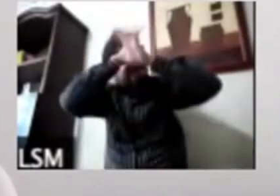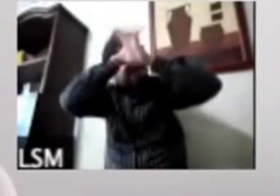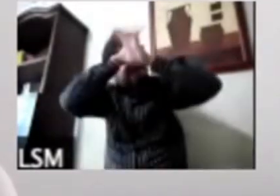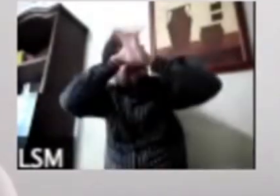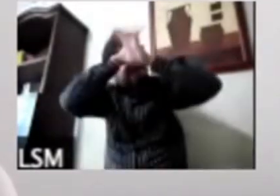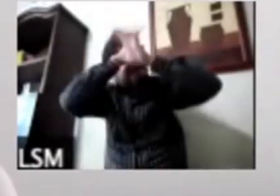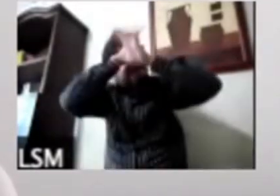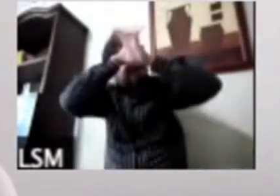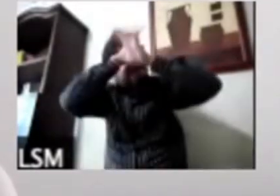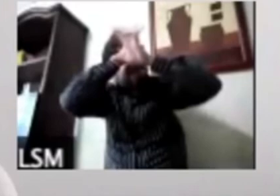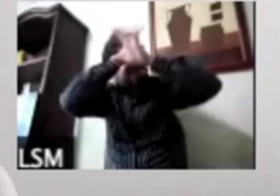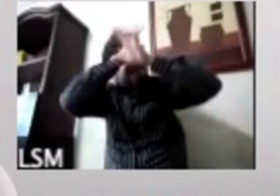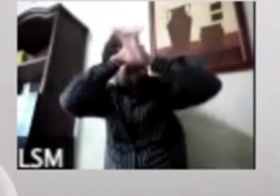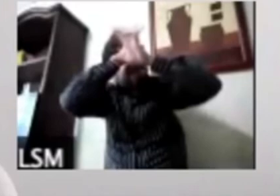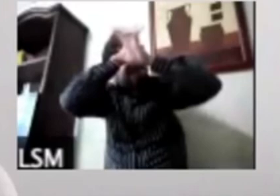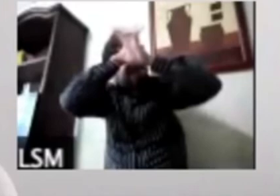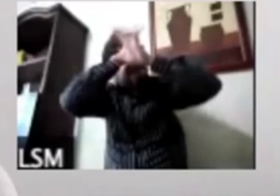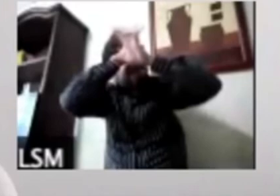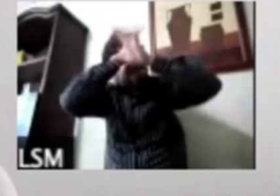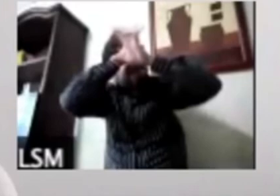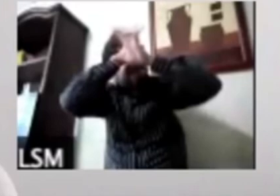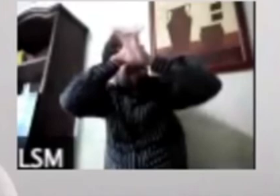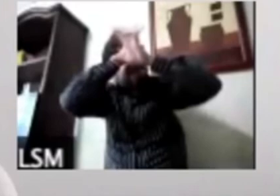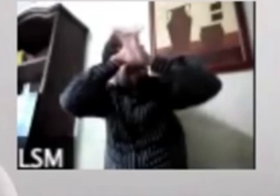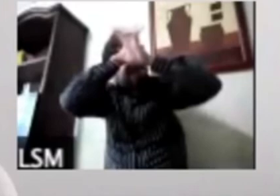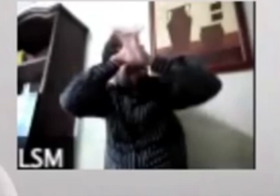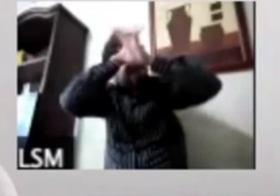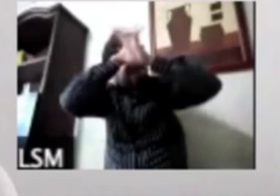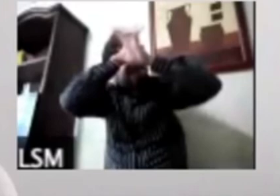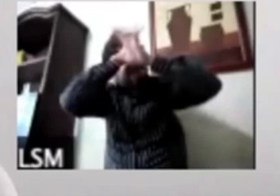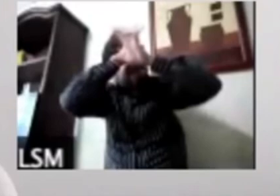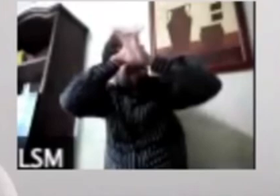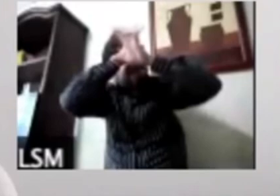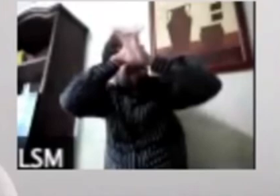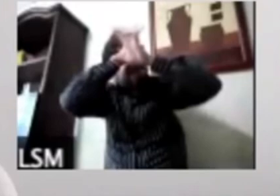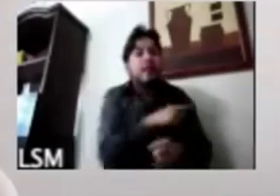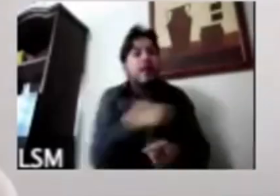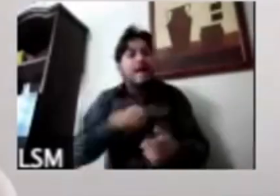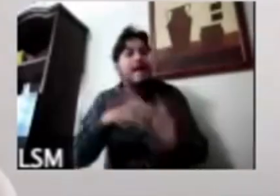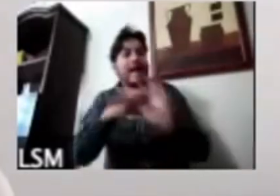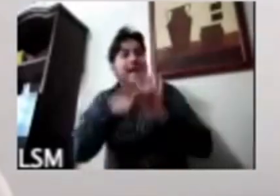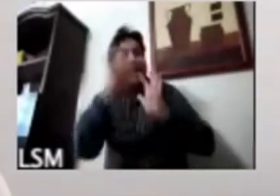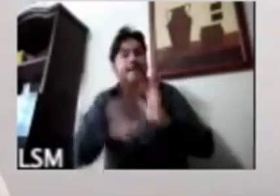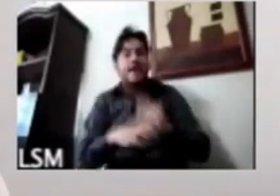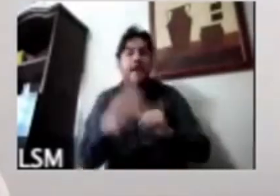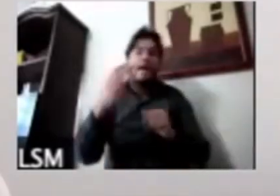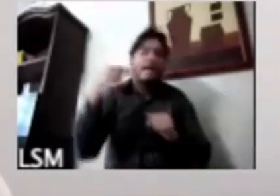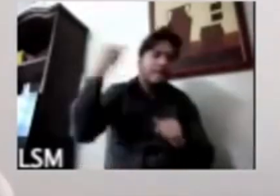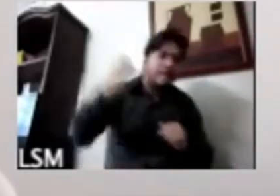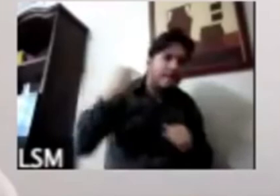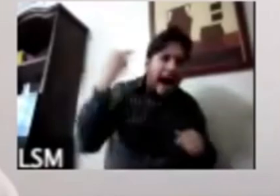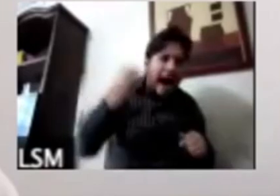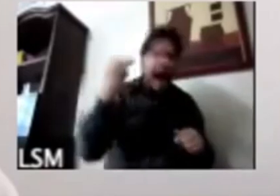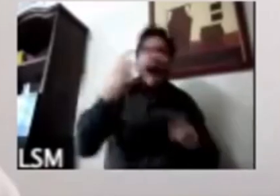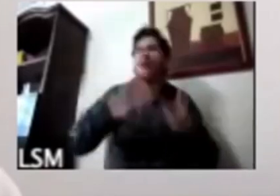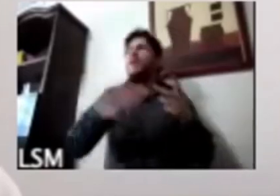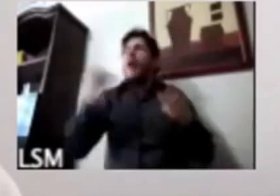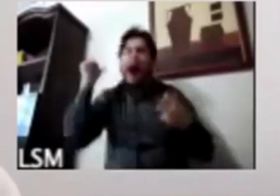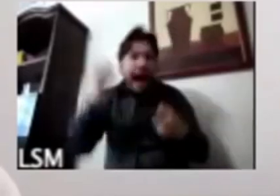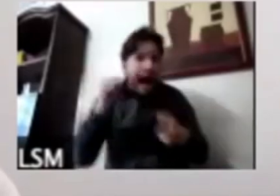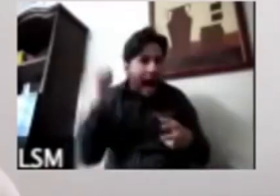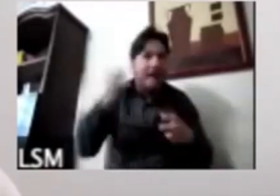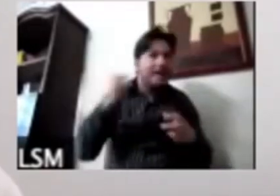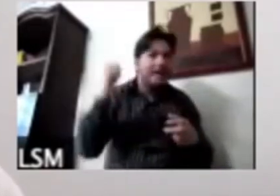porque al principio de todo esto todavía a principios de marzo en finales de marzo principios de abril no había todavía muchos